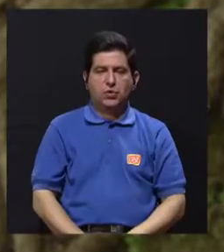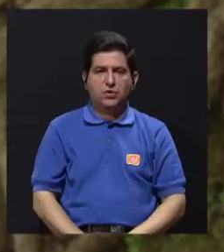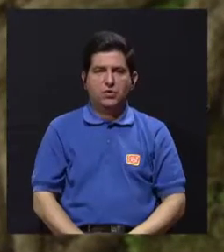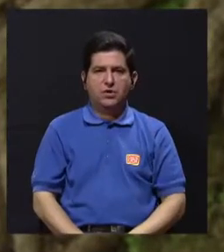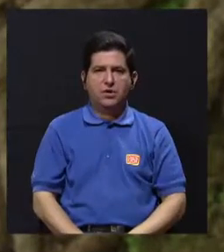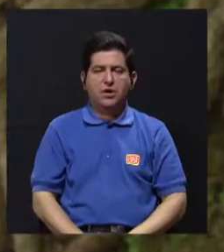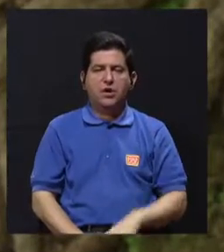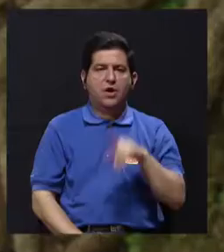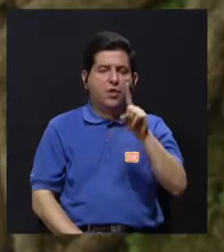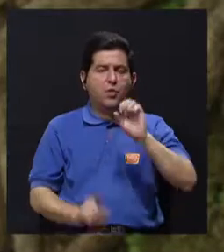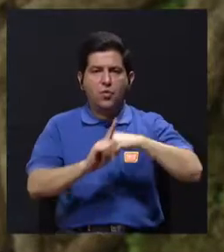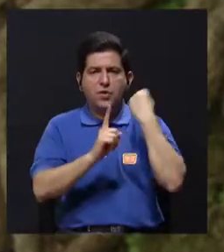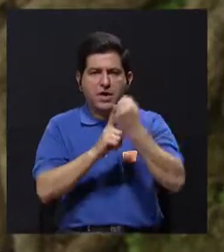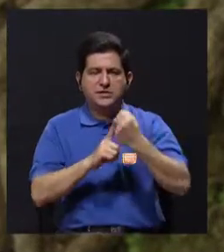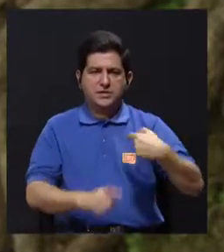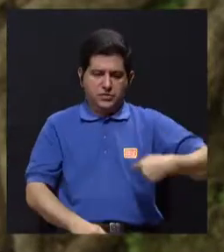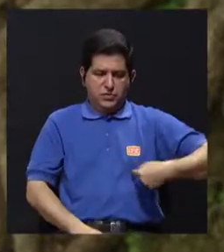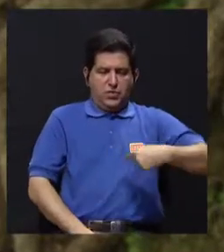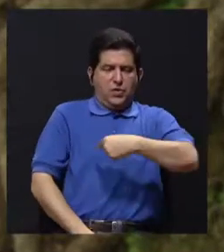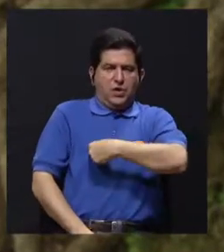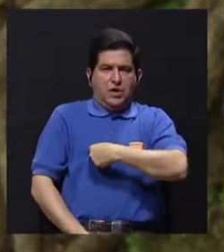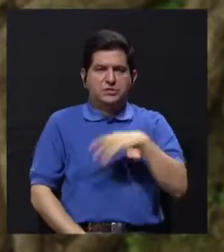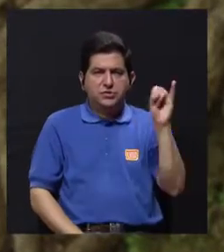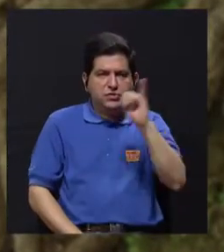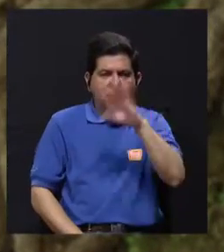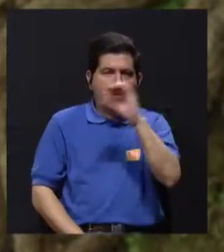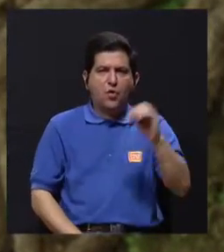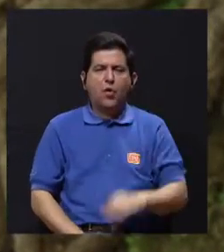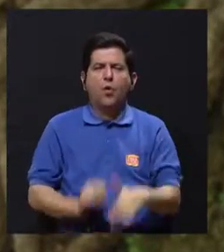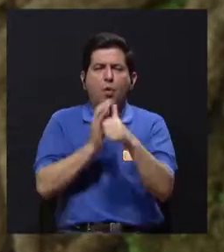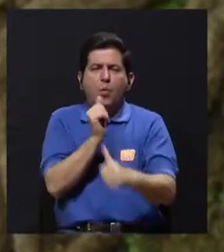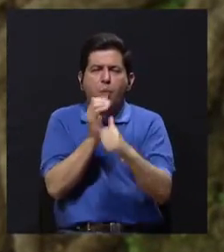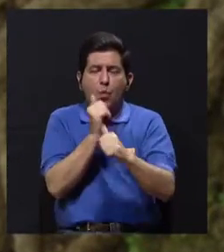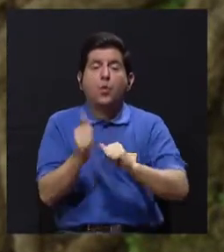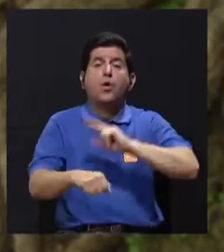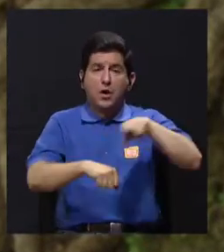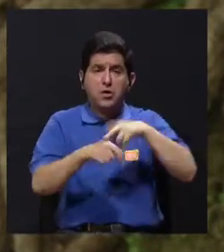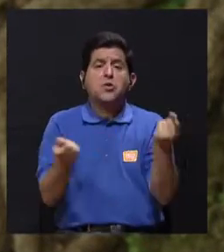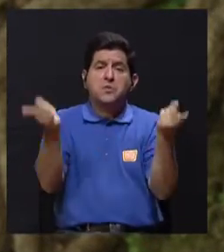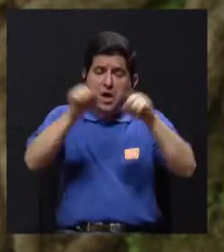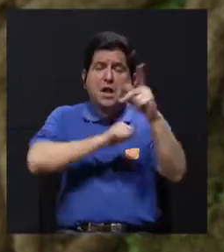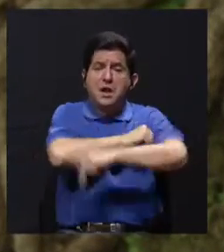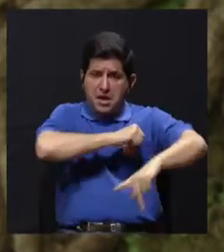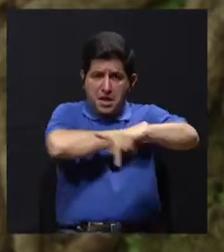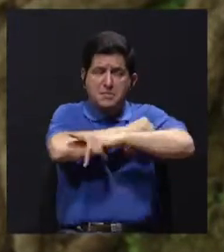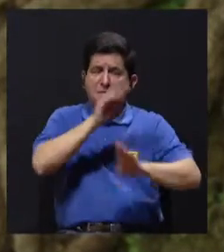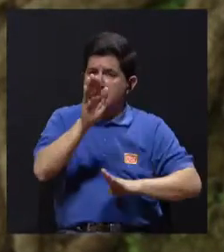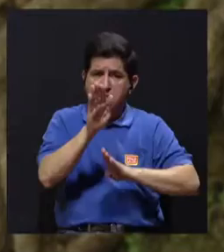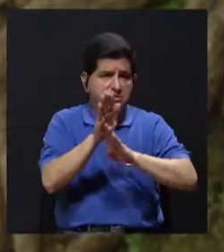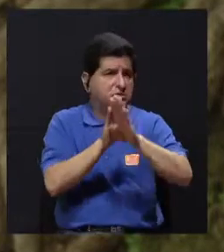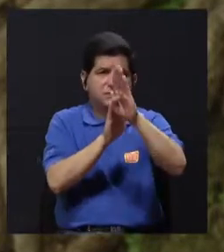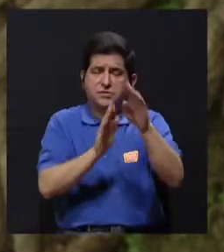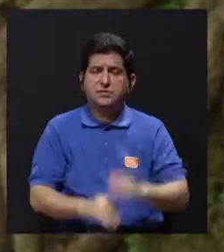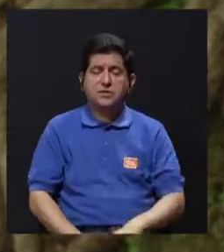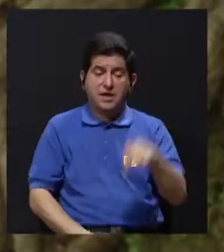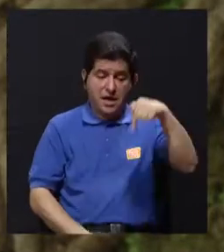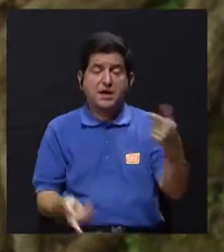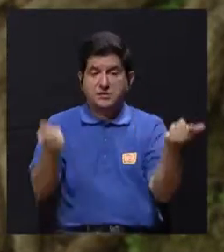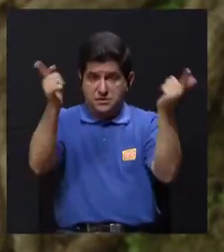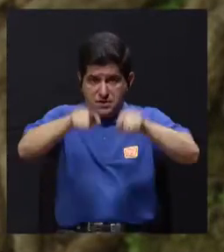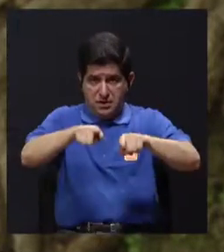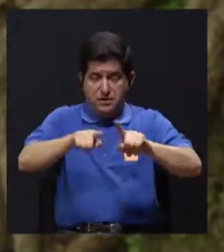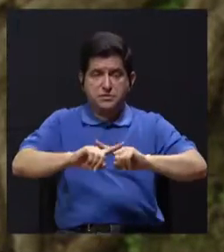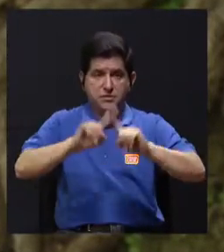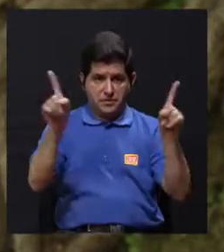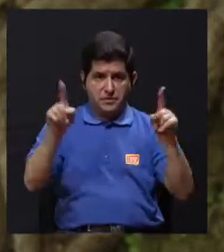probable es que falleciéramos de alguna infección, una neumonía o una diarrea. Eran las causas más frecuentes. Y esas siguen siendo las causas más frecuentes en países